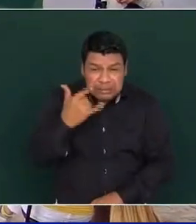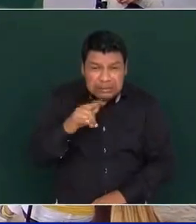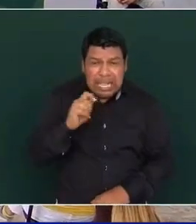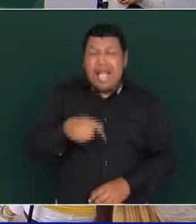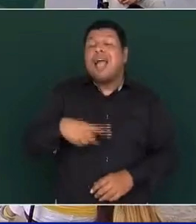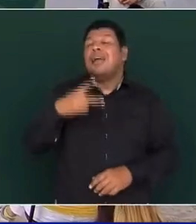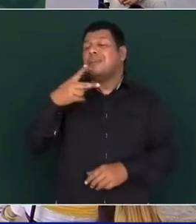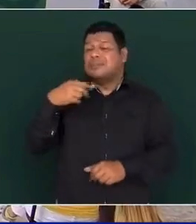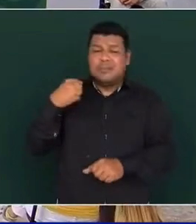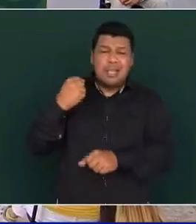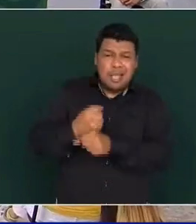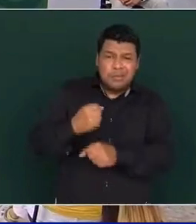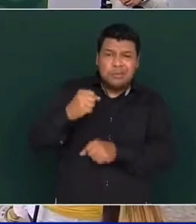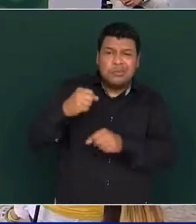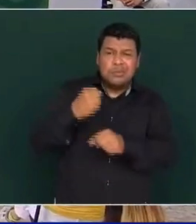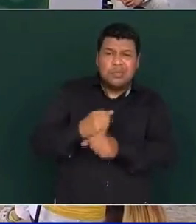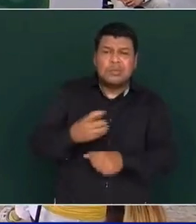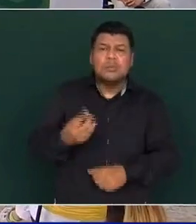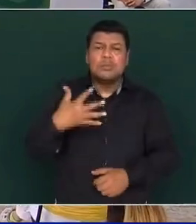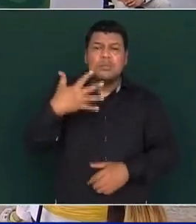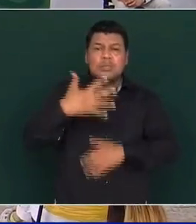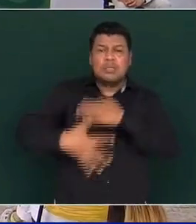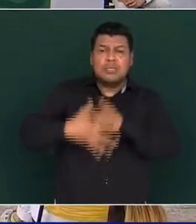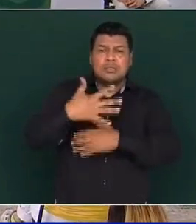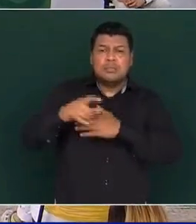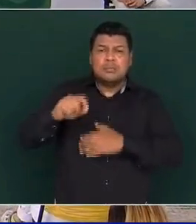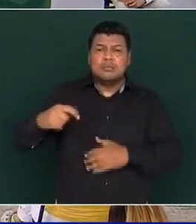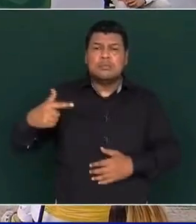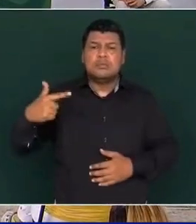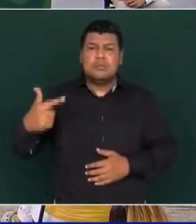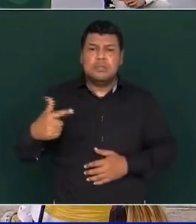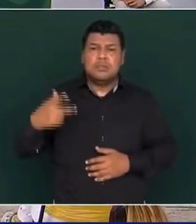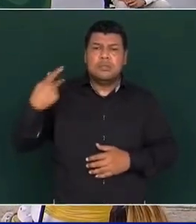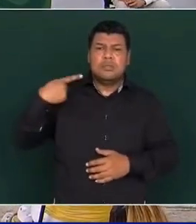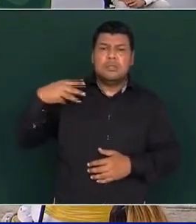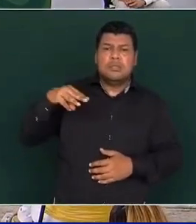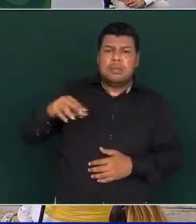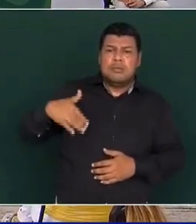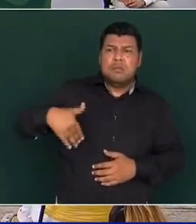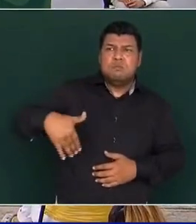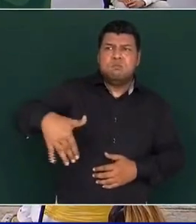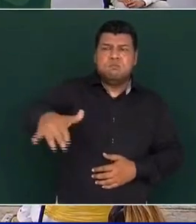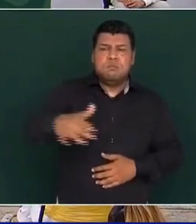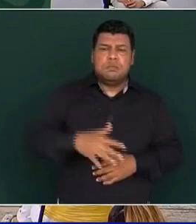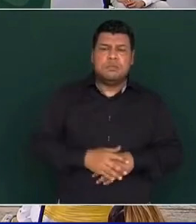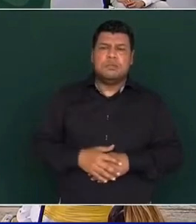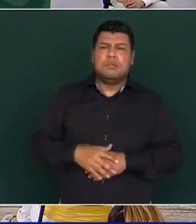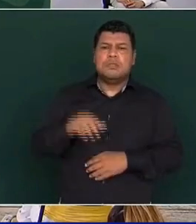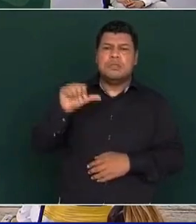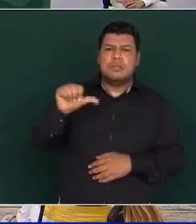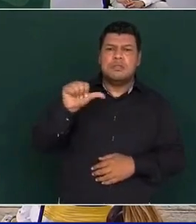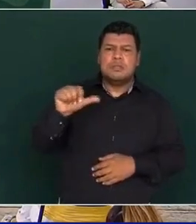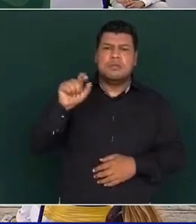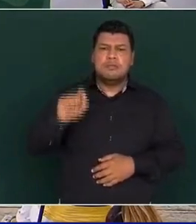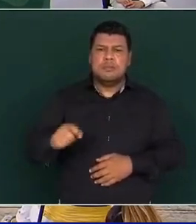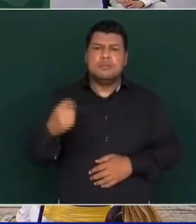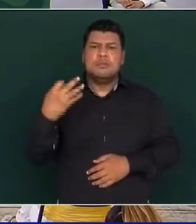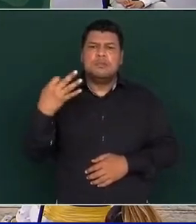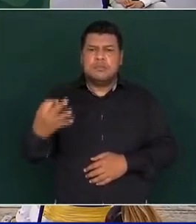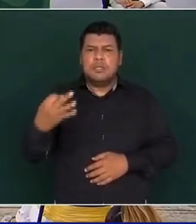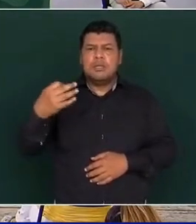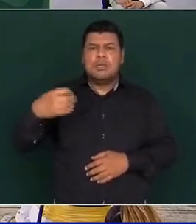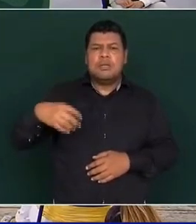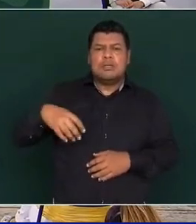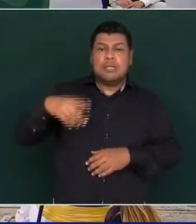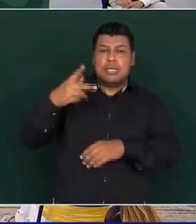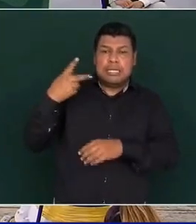son 15.7 kilómetros del 21 y 16.3 para